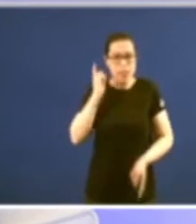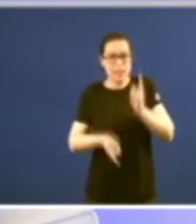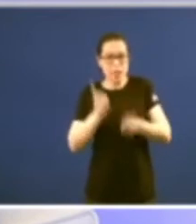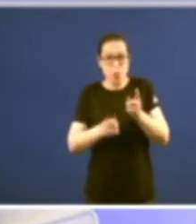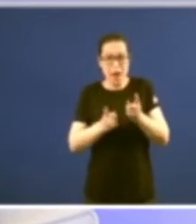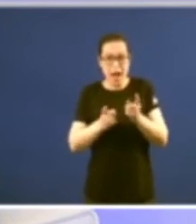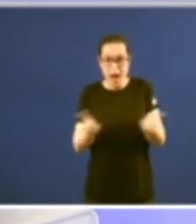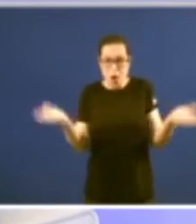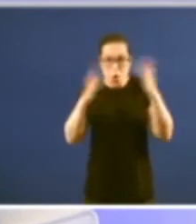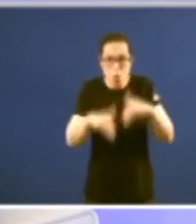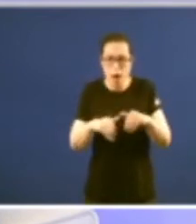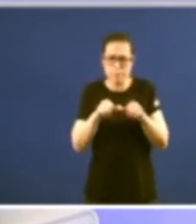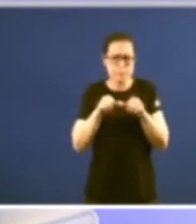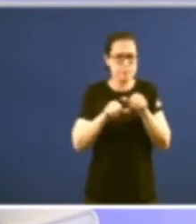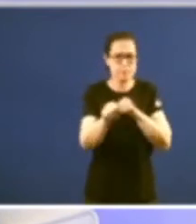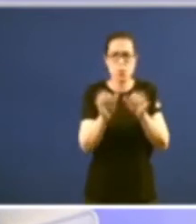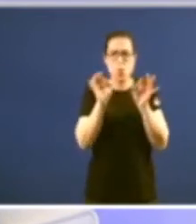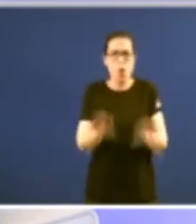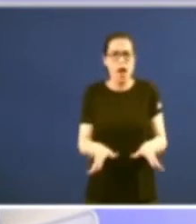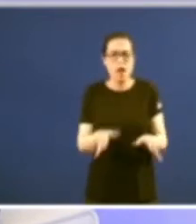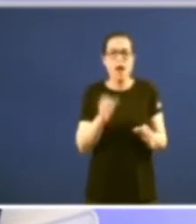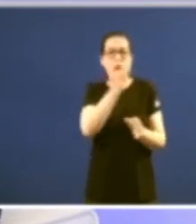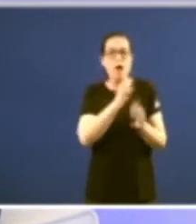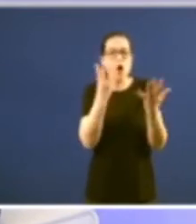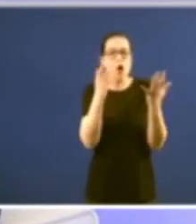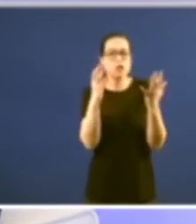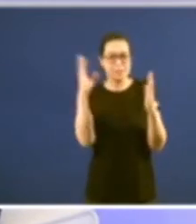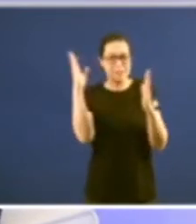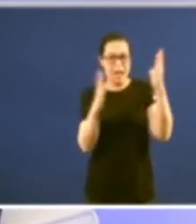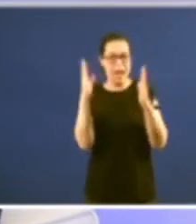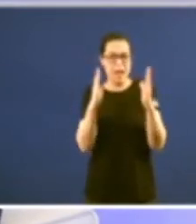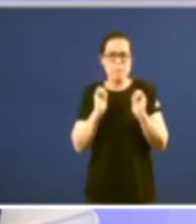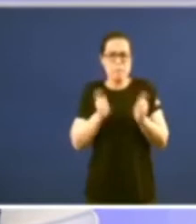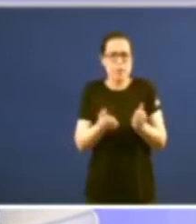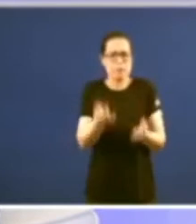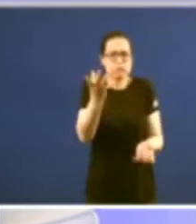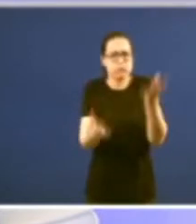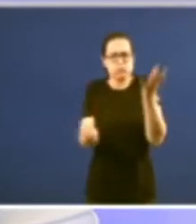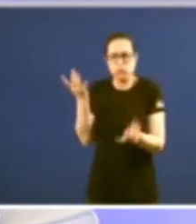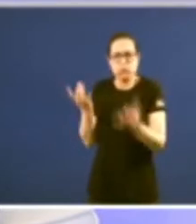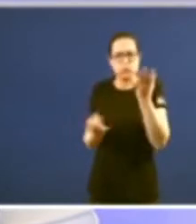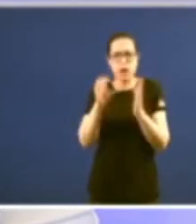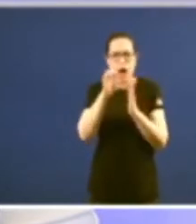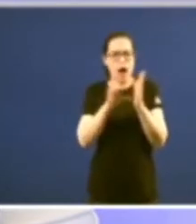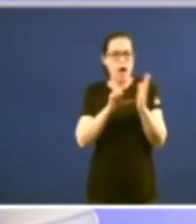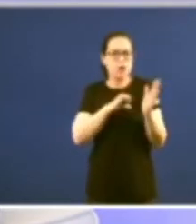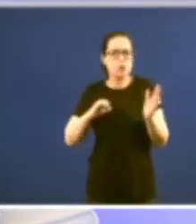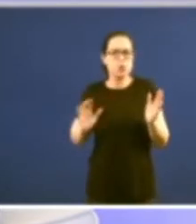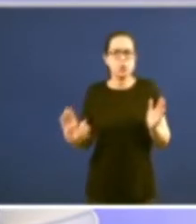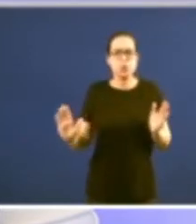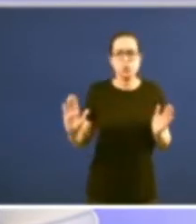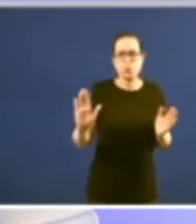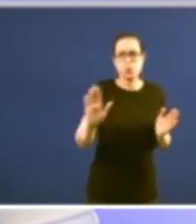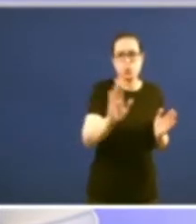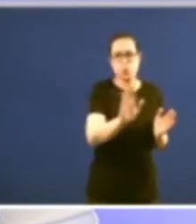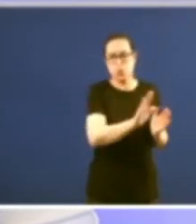ocorrido máis ou menos o que ocorreu nos anos 80 que antes ou despois todas as regións españolas houberan tido un Estatuto de Autonomía e o proceso huberea sido